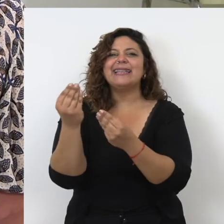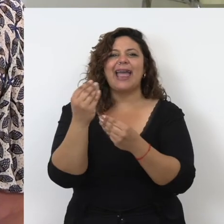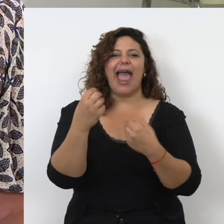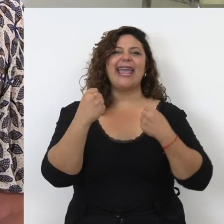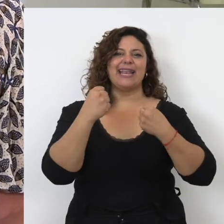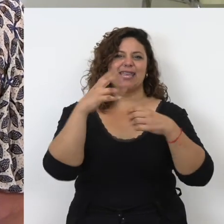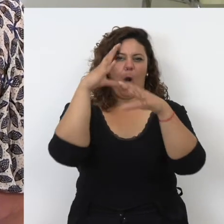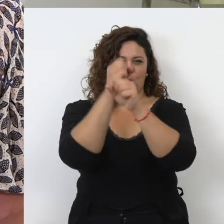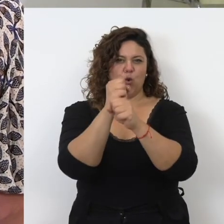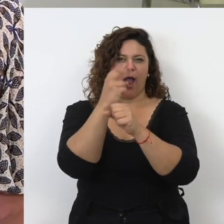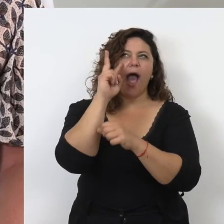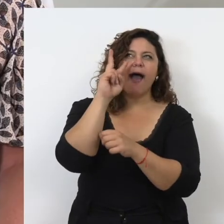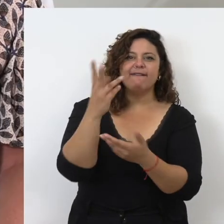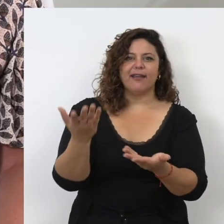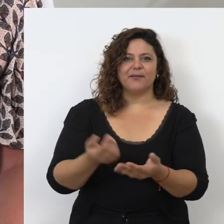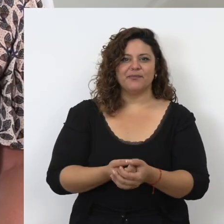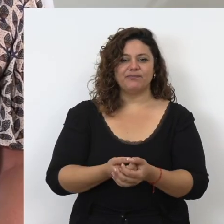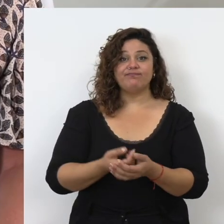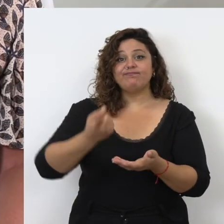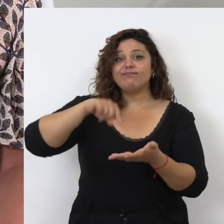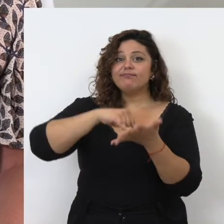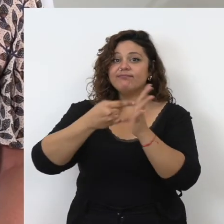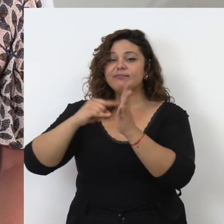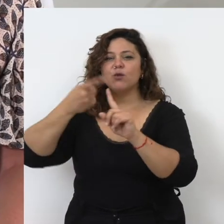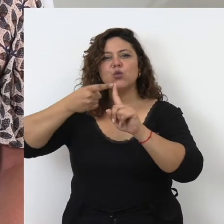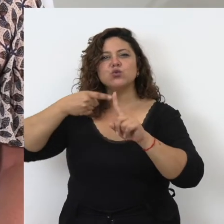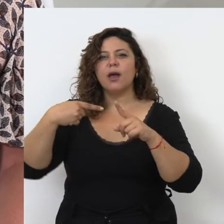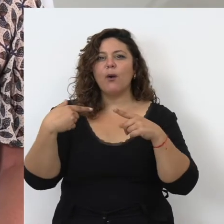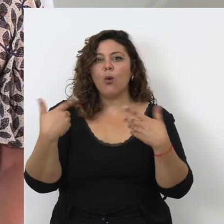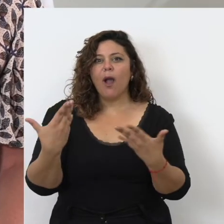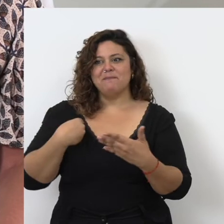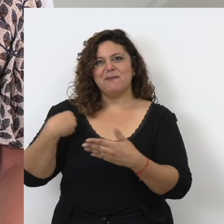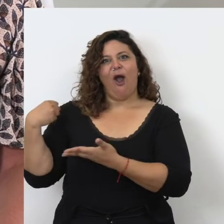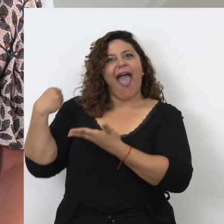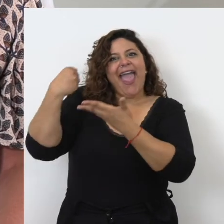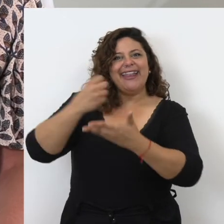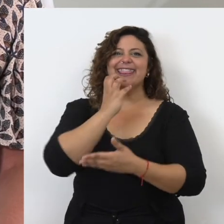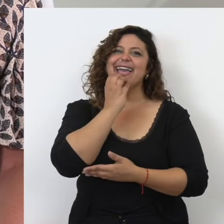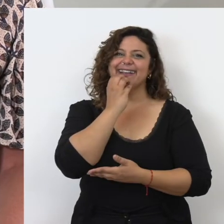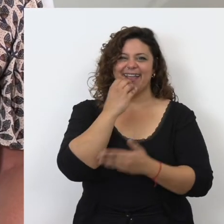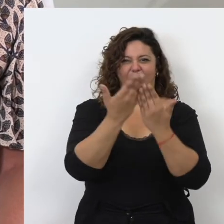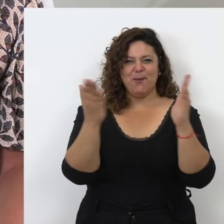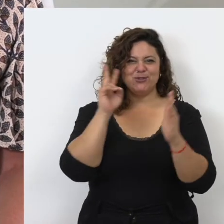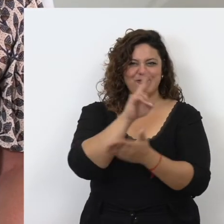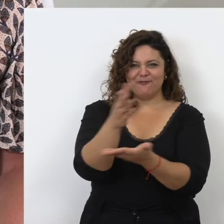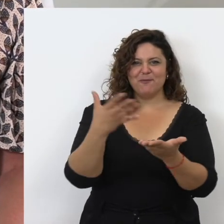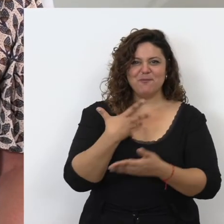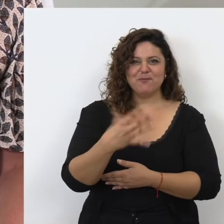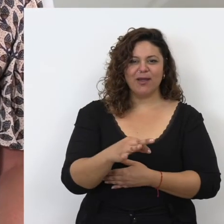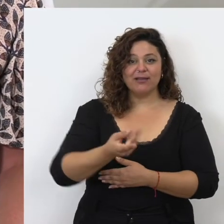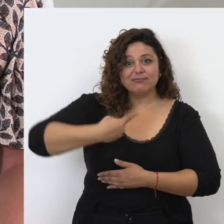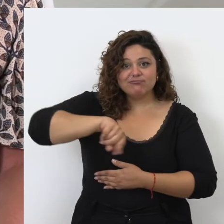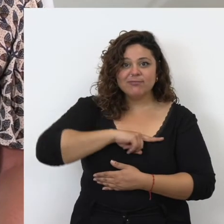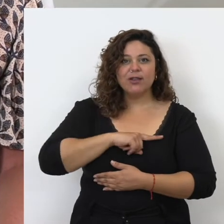llamando energía oscura básicamente los métodos que usamos son los que heredamos de los griegos como se muestra en esta exposición